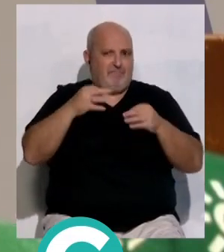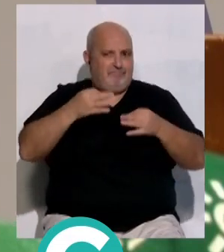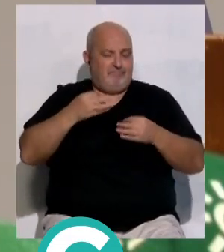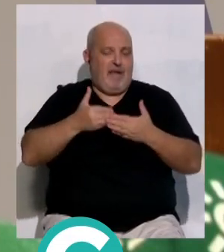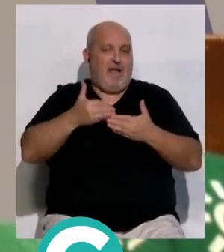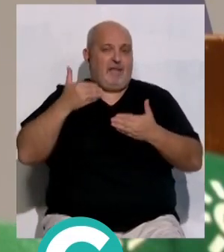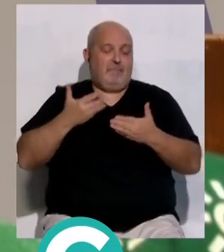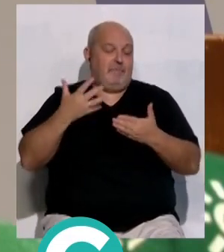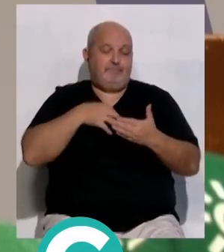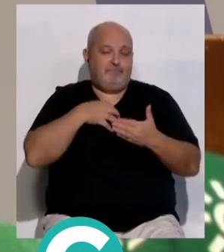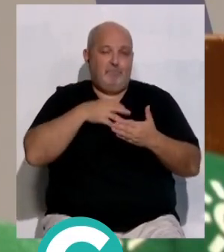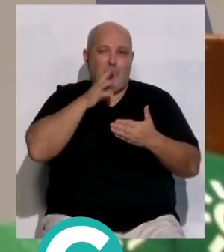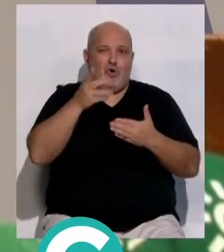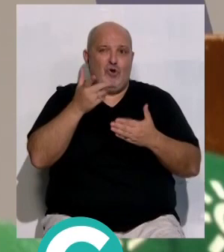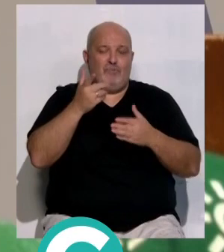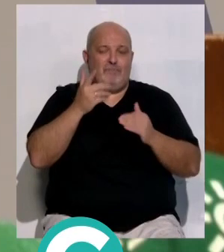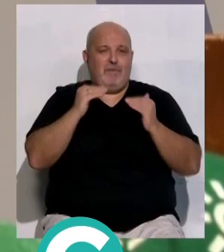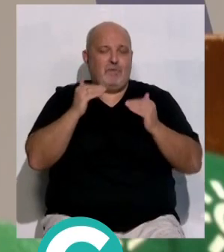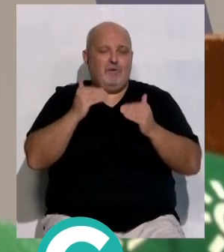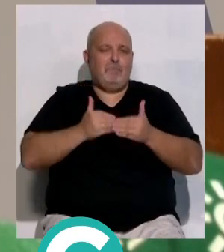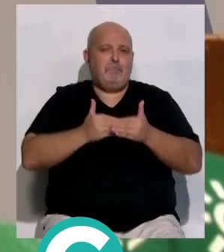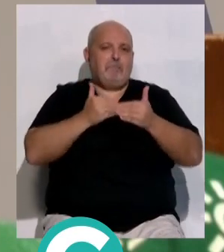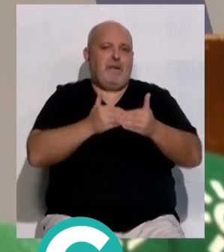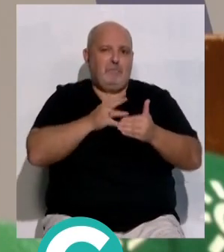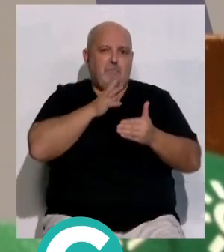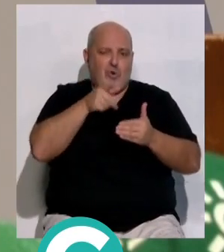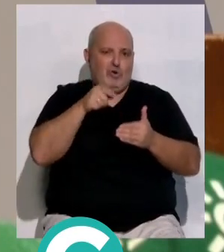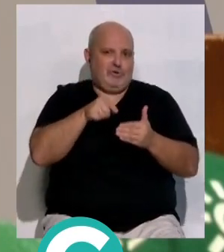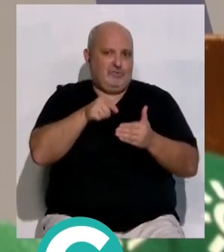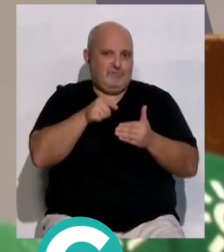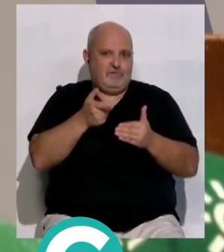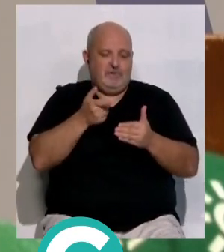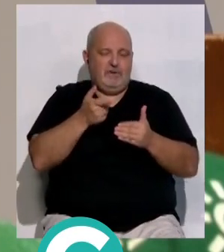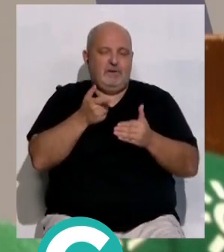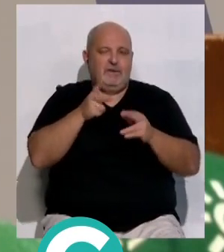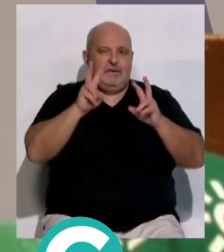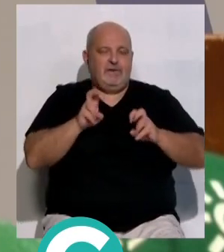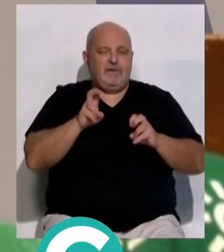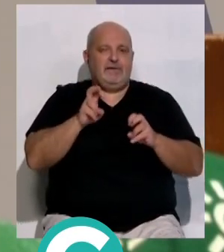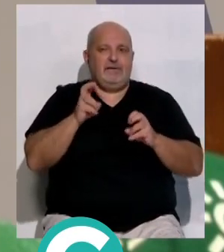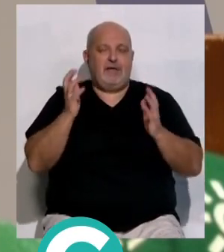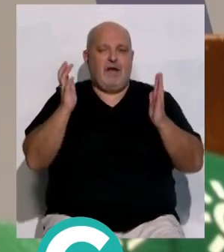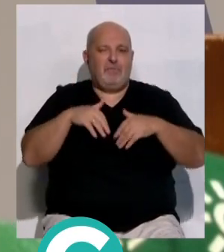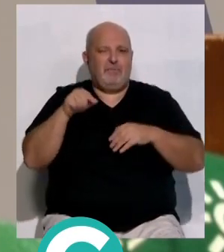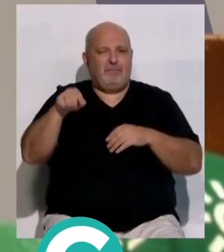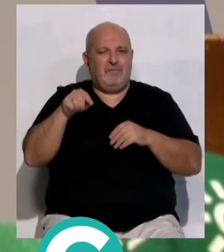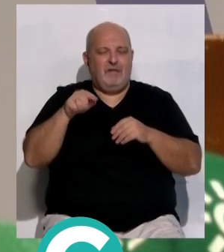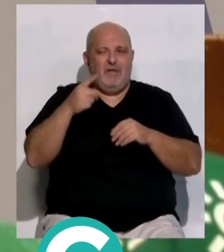no podíamos restar a la ciudad la posibilidad de esos eventos, tanto del verano pasado